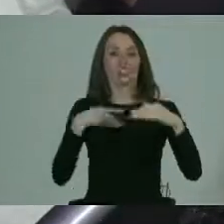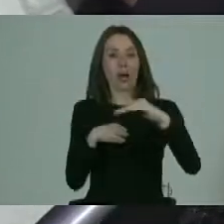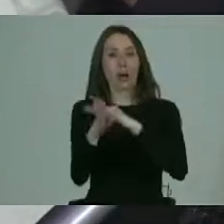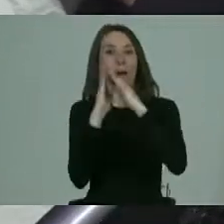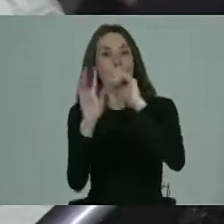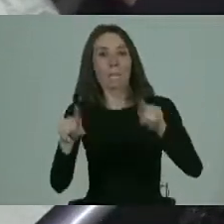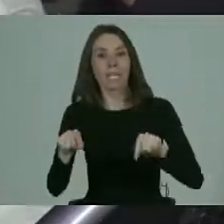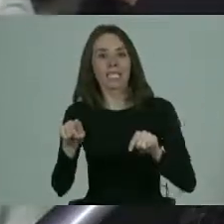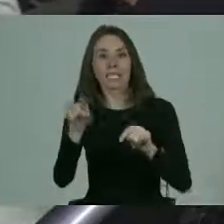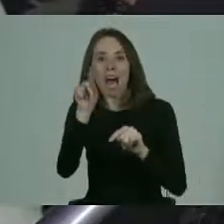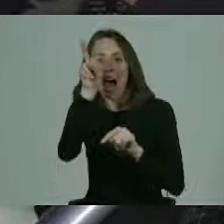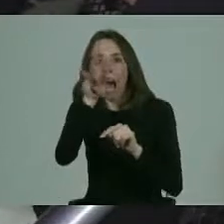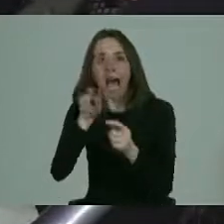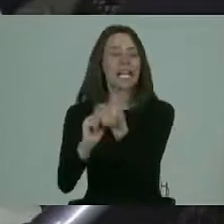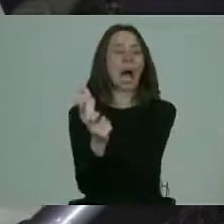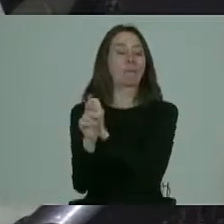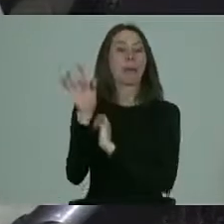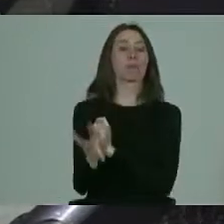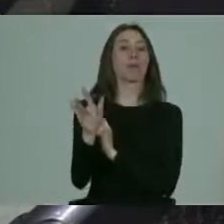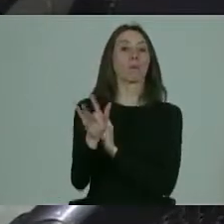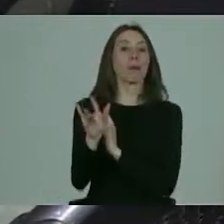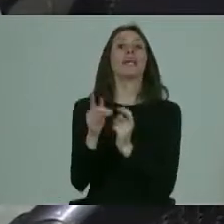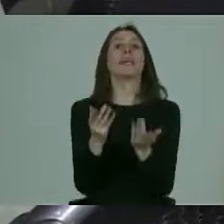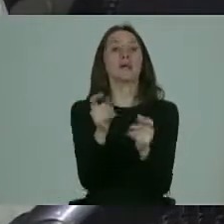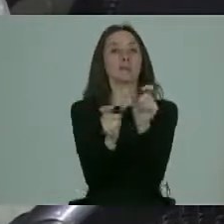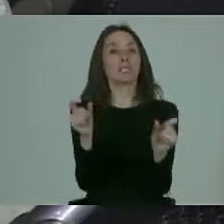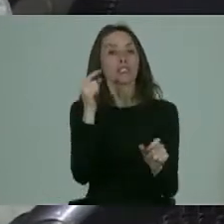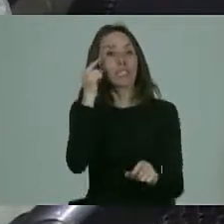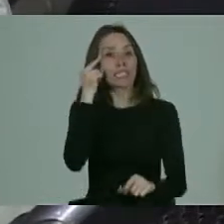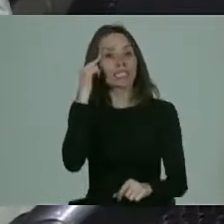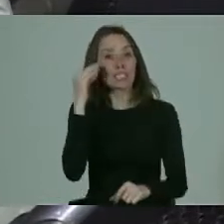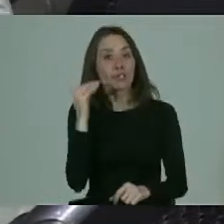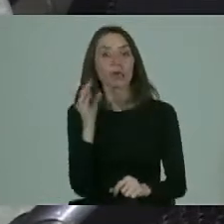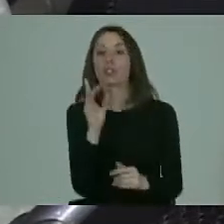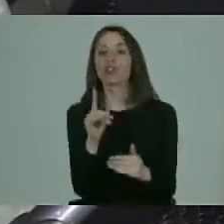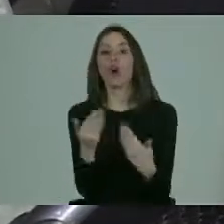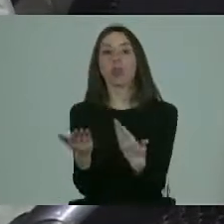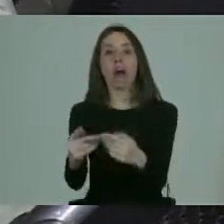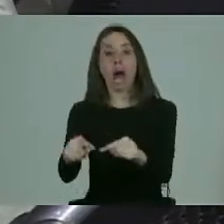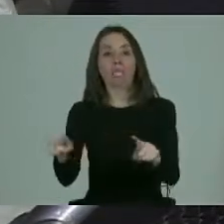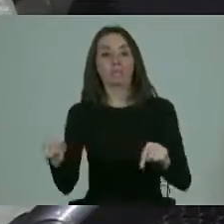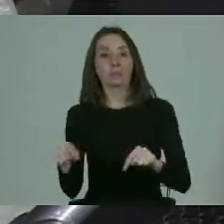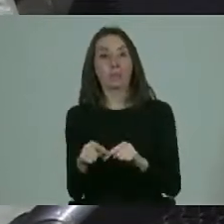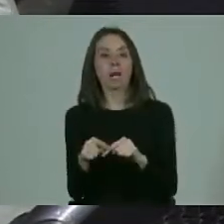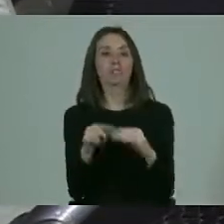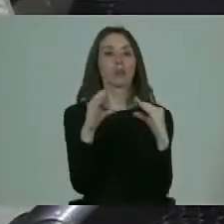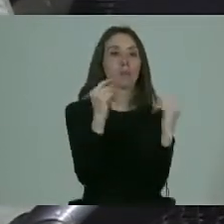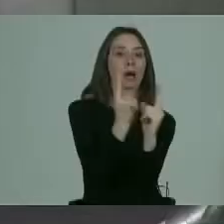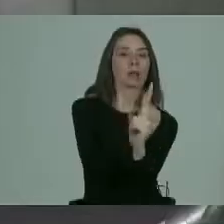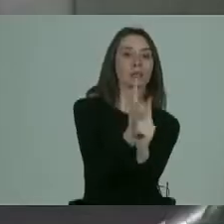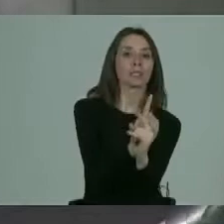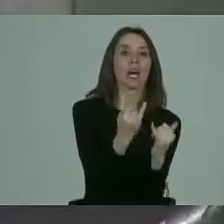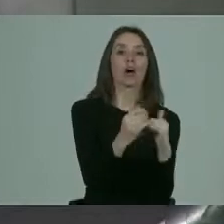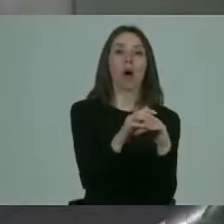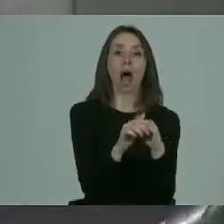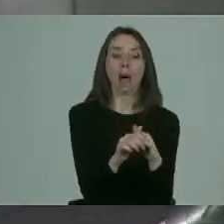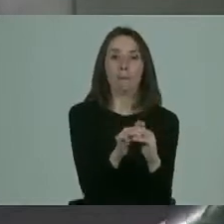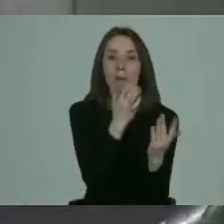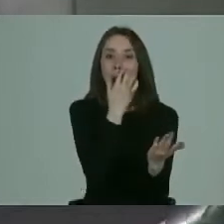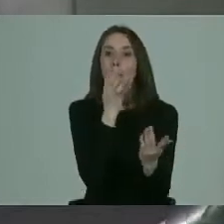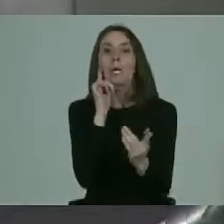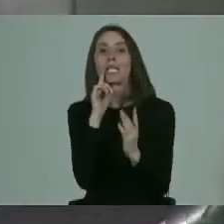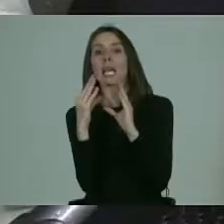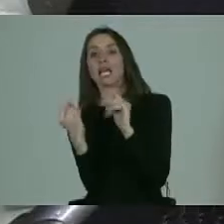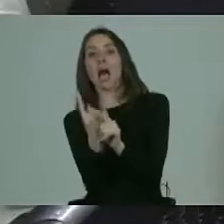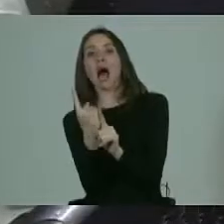habitación y él cambiaba la pantalla. Bueno, la persona con sí no me aún generalmente ni siquiera tienen esos espacios. O hablar con sus amigos. ¿Con quién